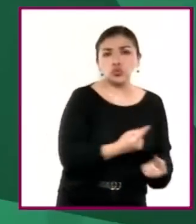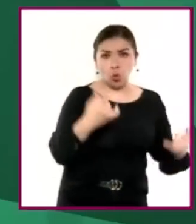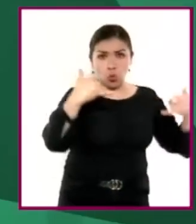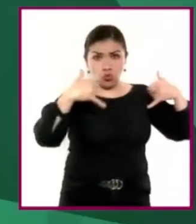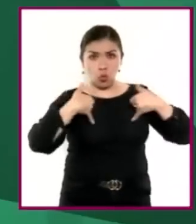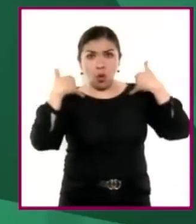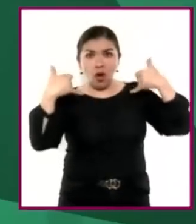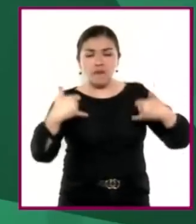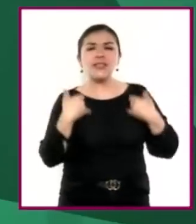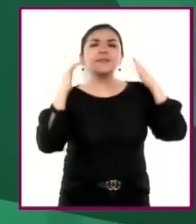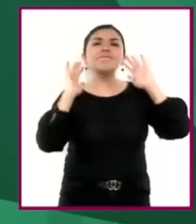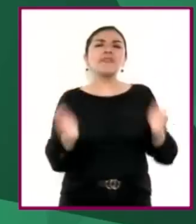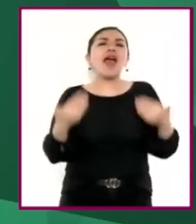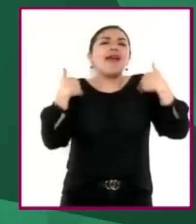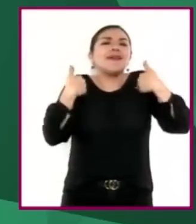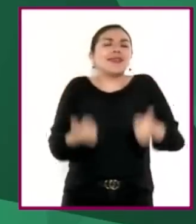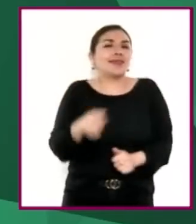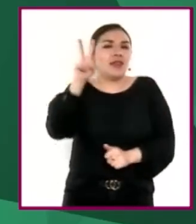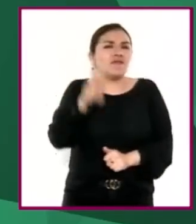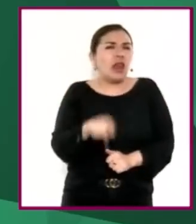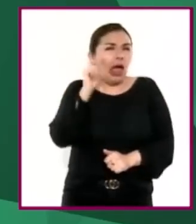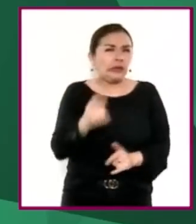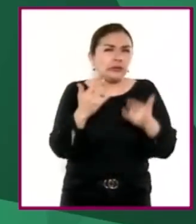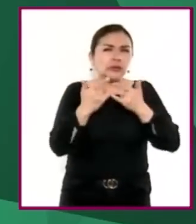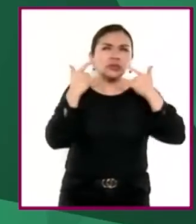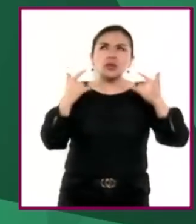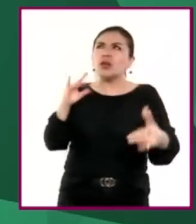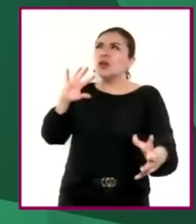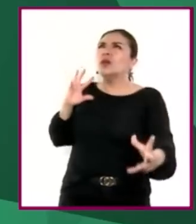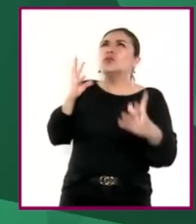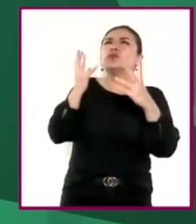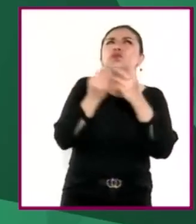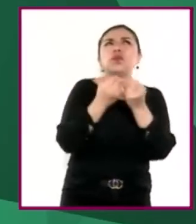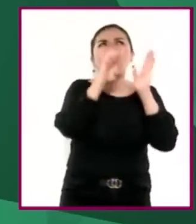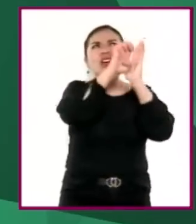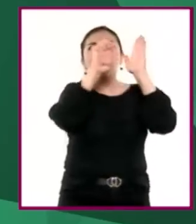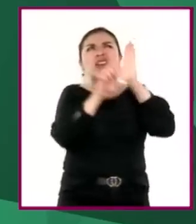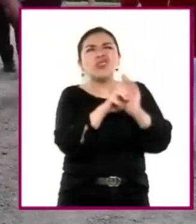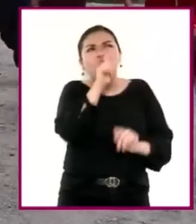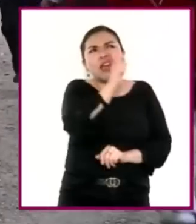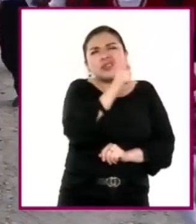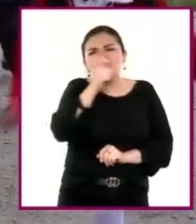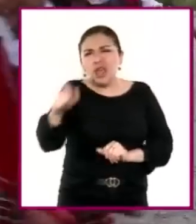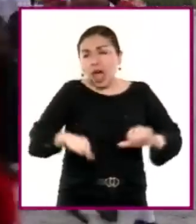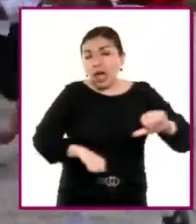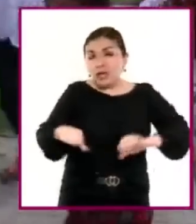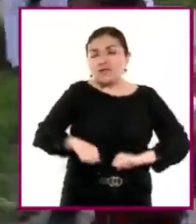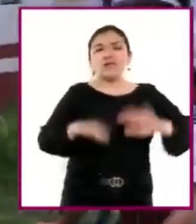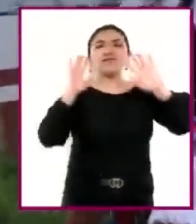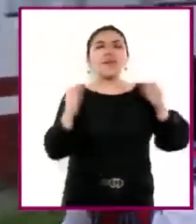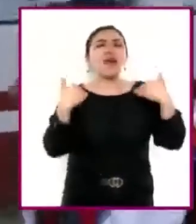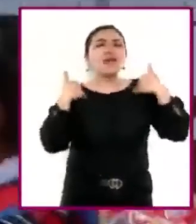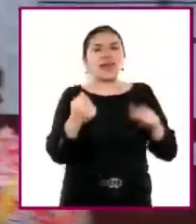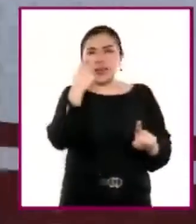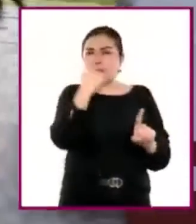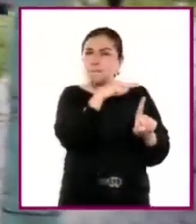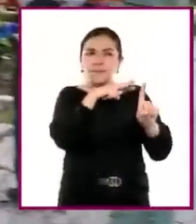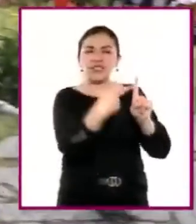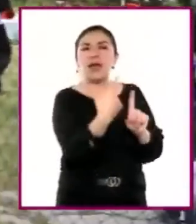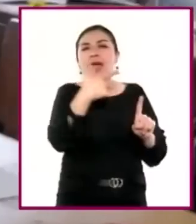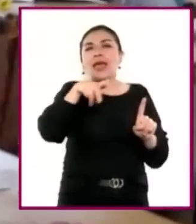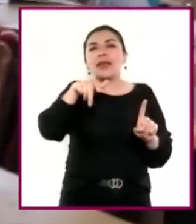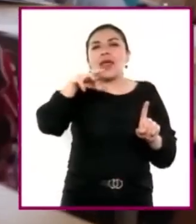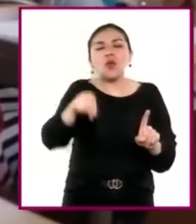niñas, niños y adolescentes comprenden la dimensión histórica y ética de sus acciones. Han desarrollado perspectiva de